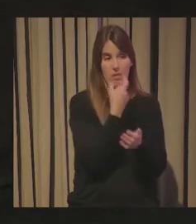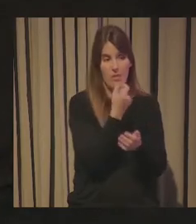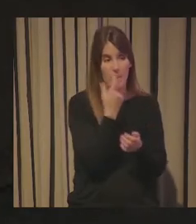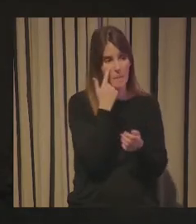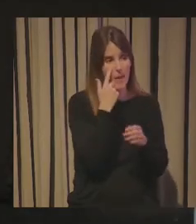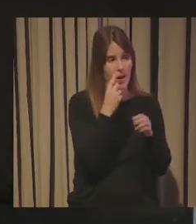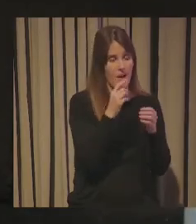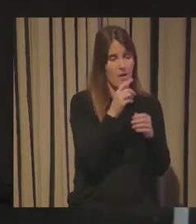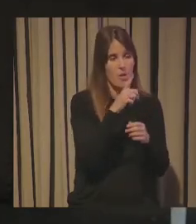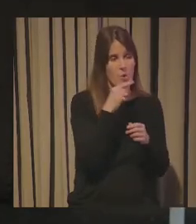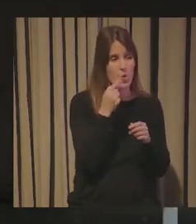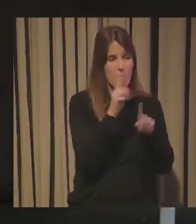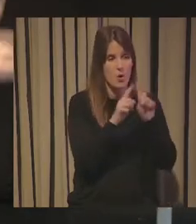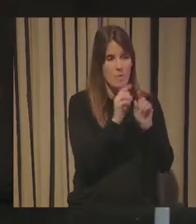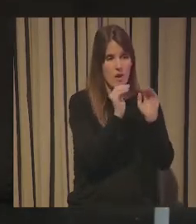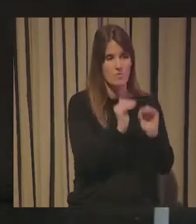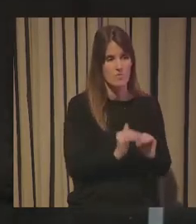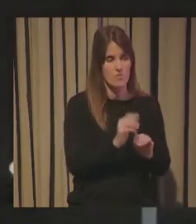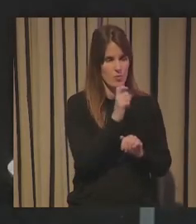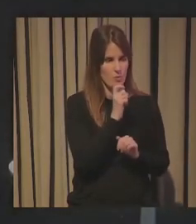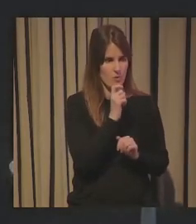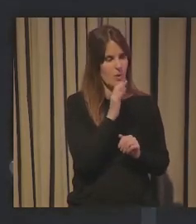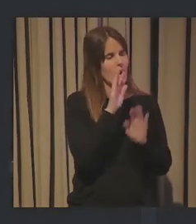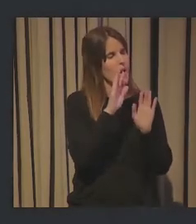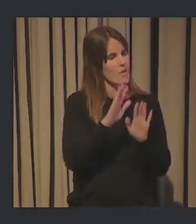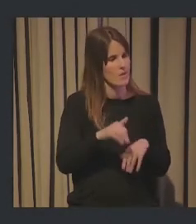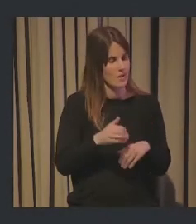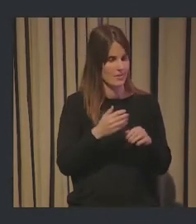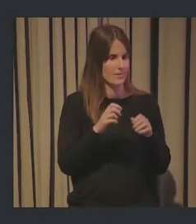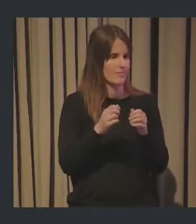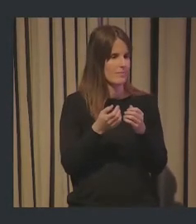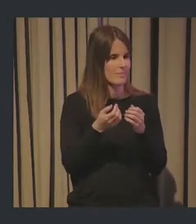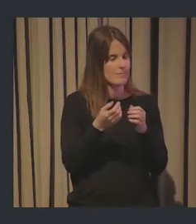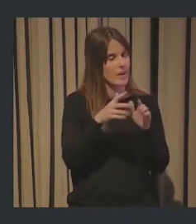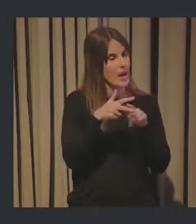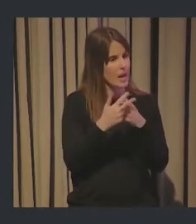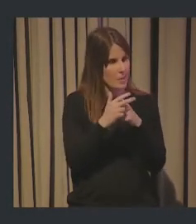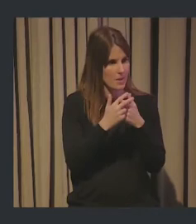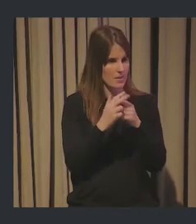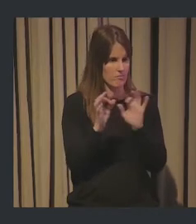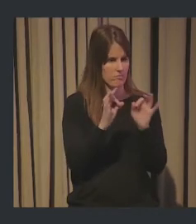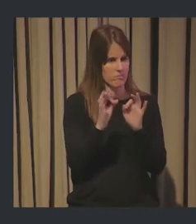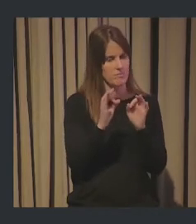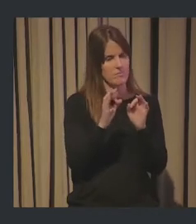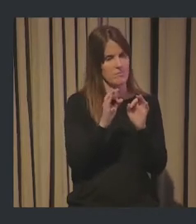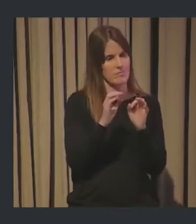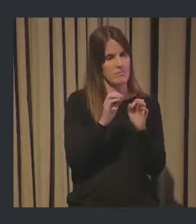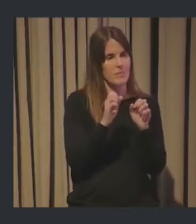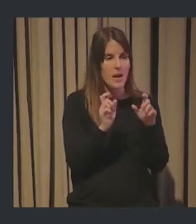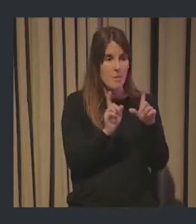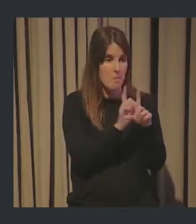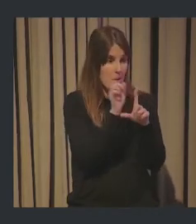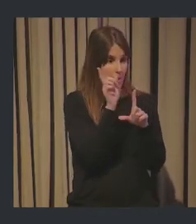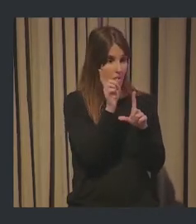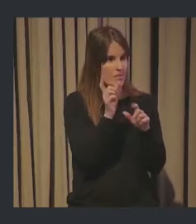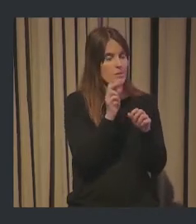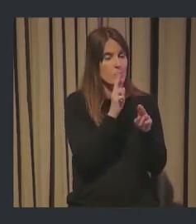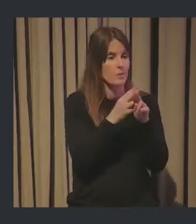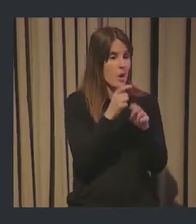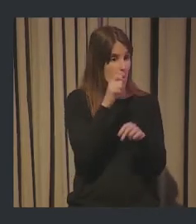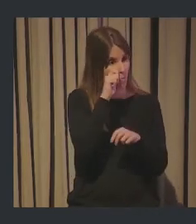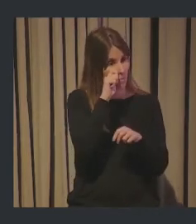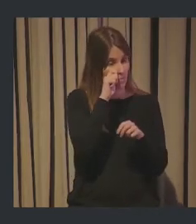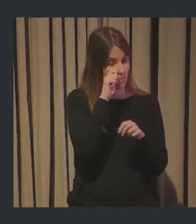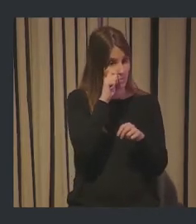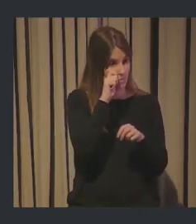para tus dolencias. Todo ello lo sumamos dentro de esta herramienta, dentro de un mapa, que viene a ser eso, un buscador como tantos y tantos